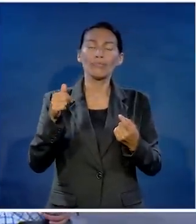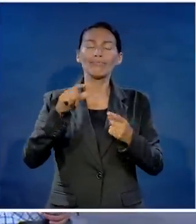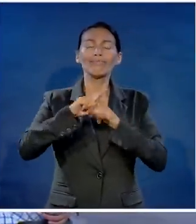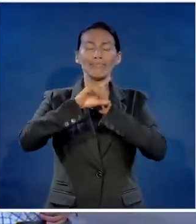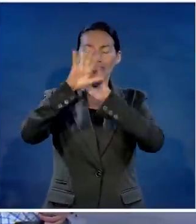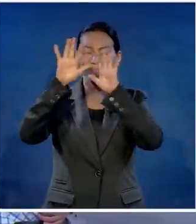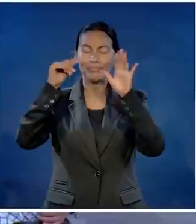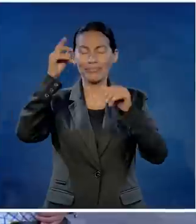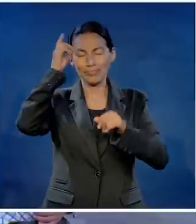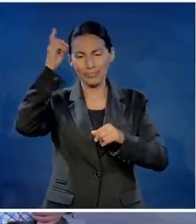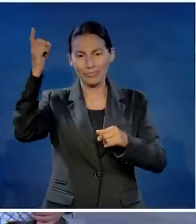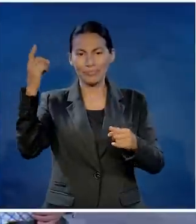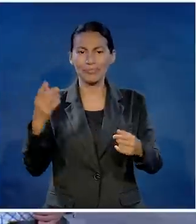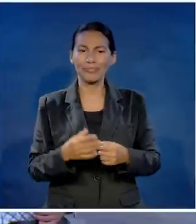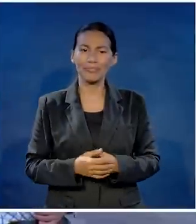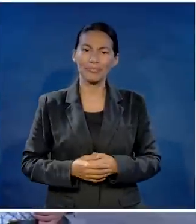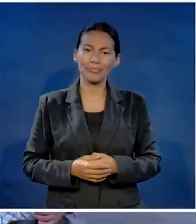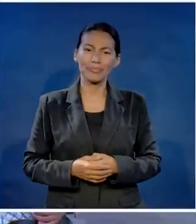gloria a Dios